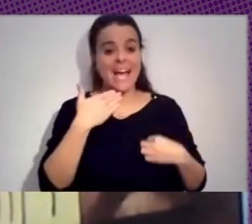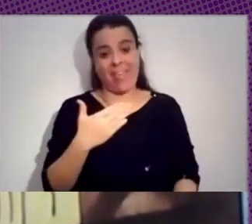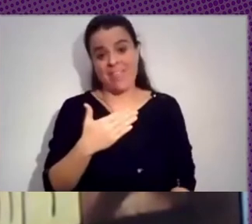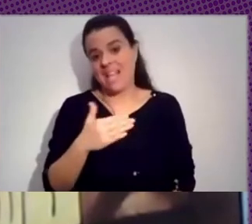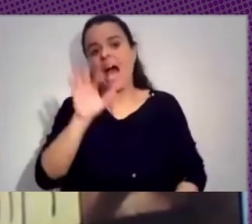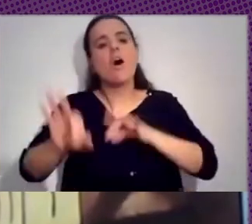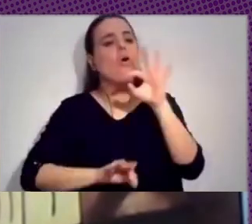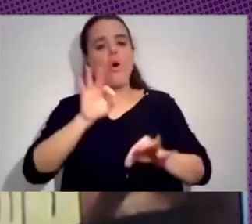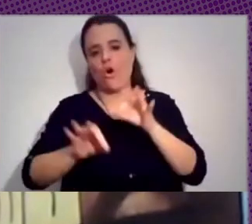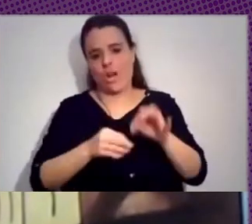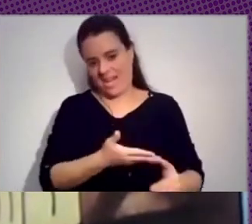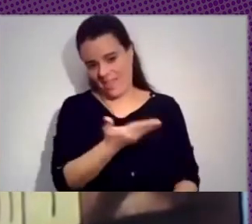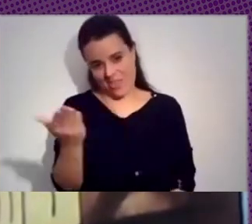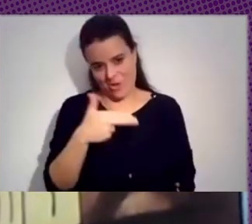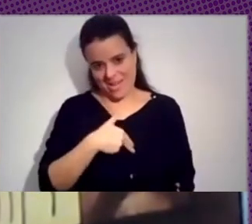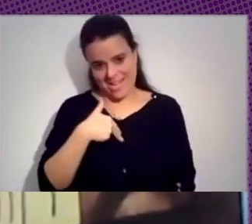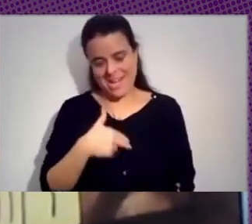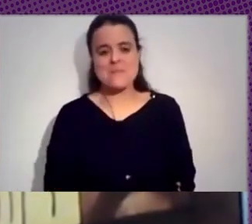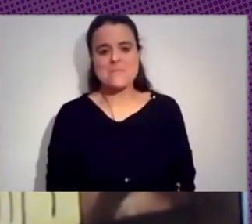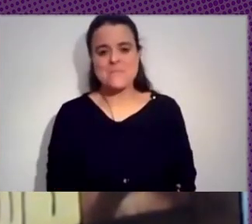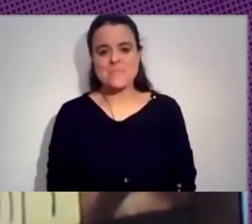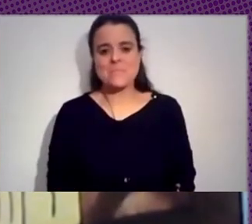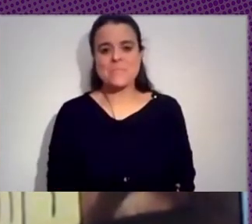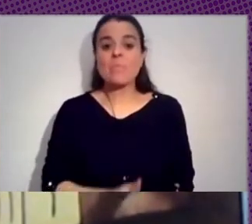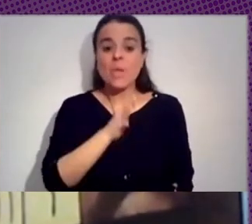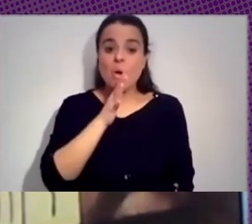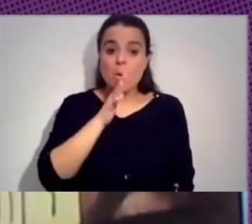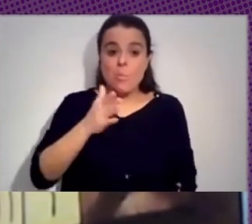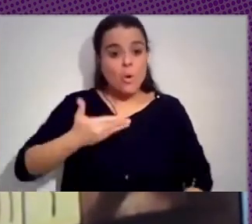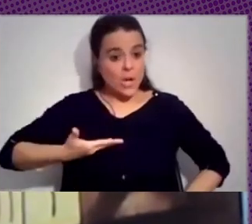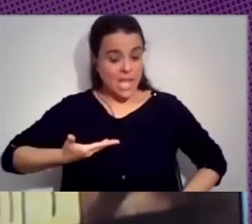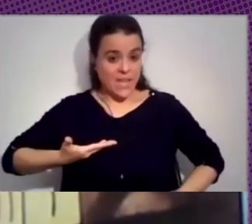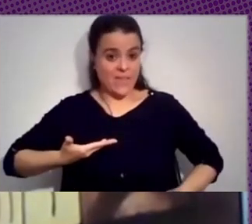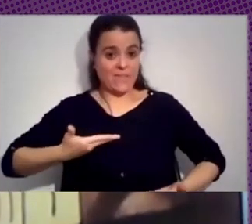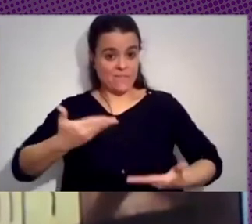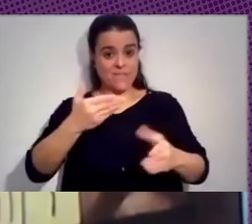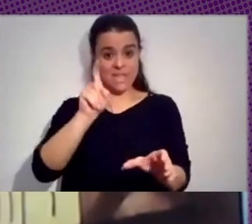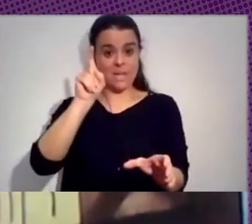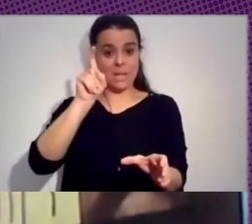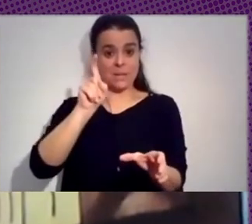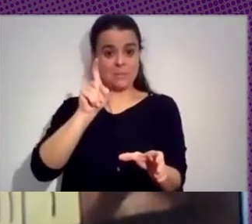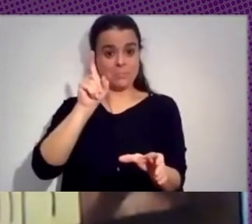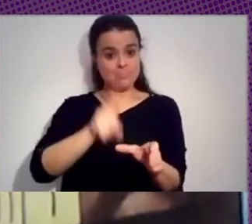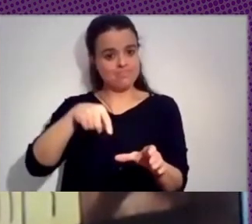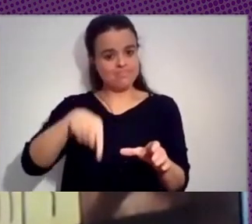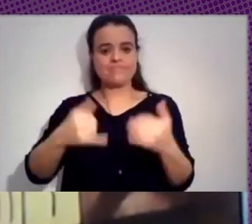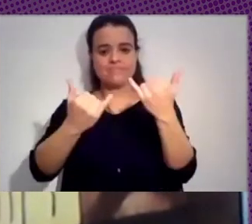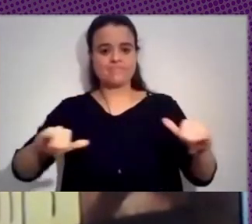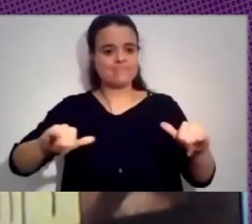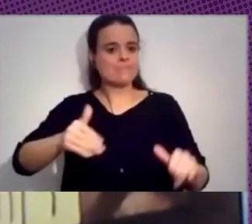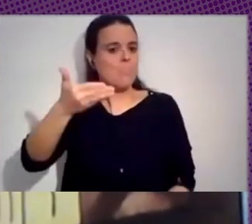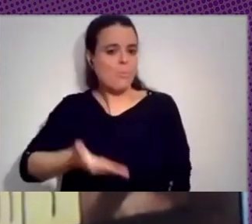organización, no solo por habernos invitado a participar de este evento tan importante, tan